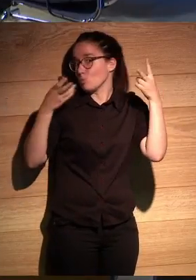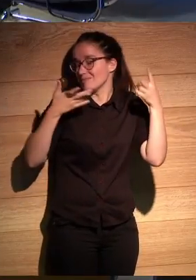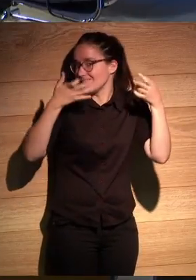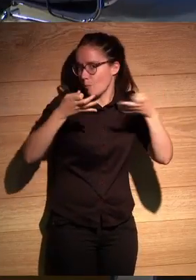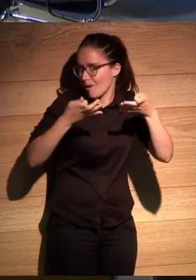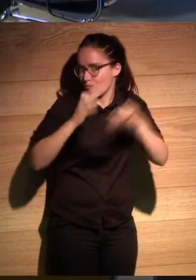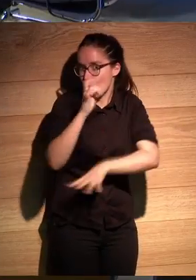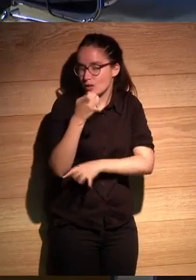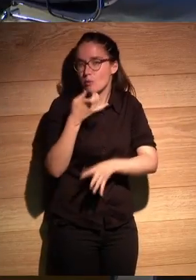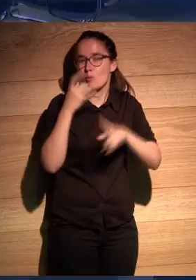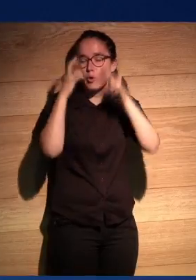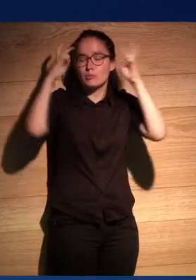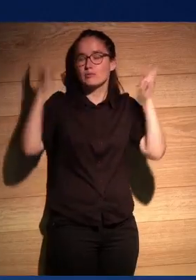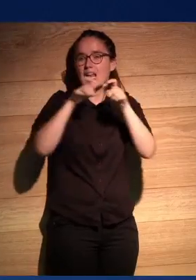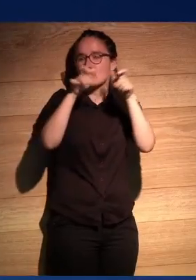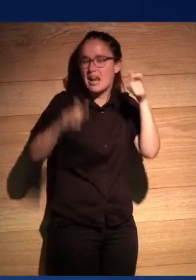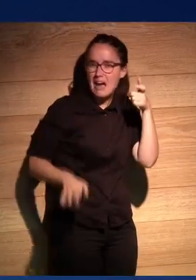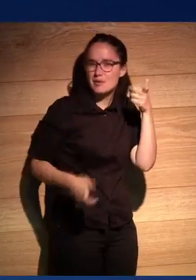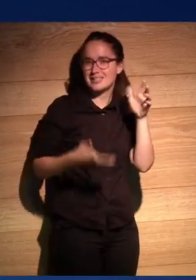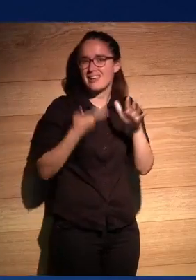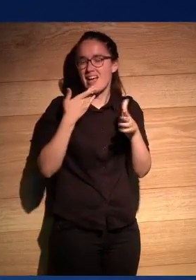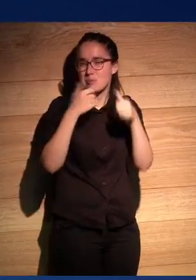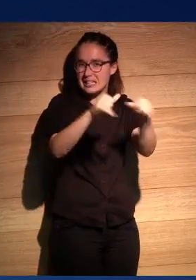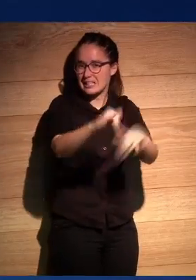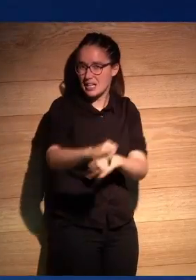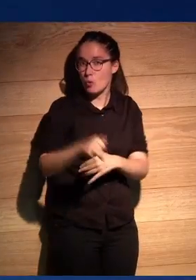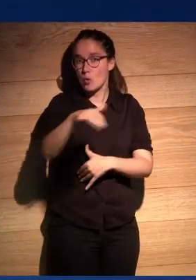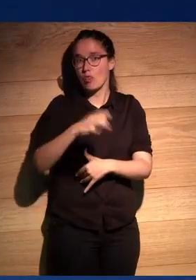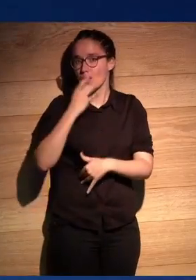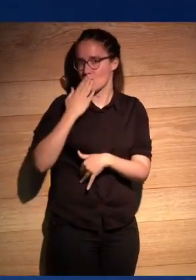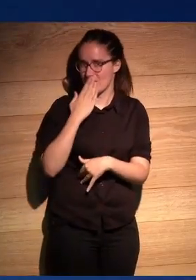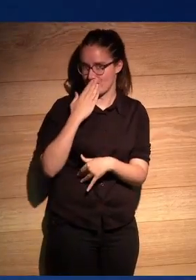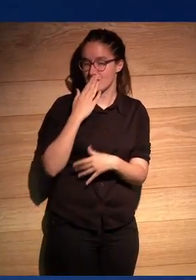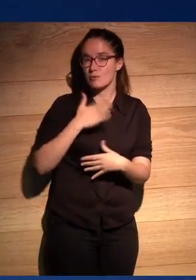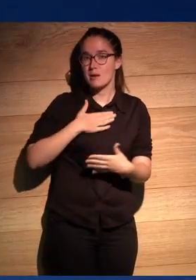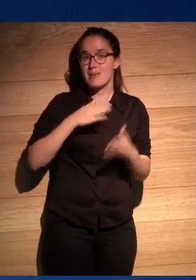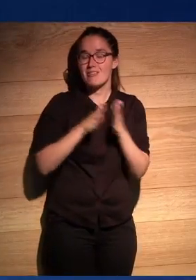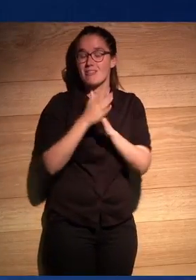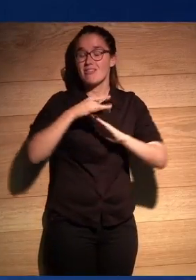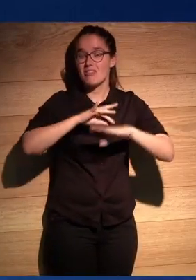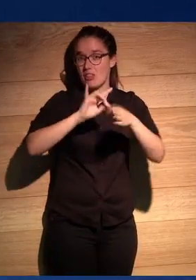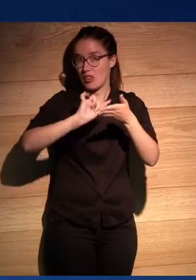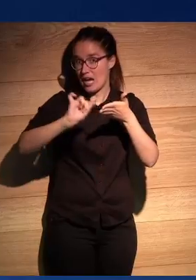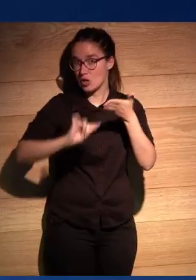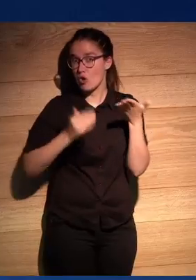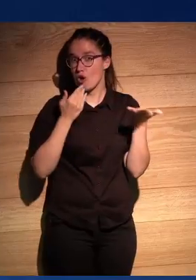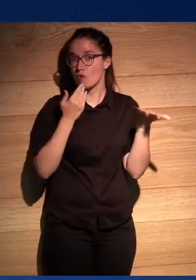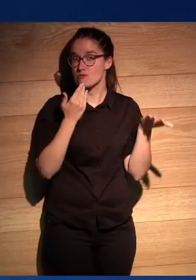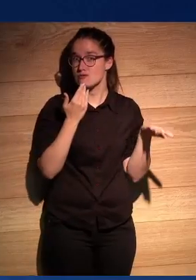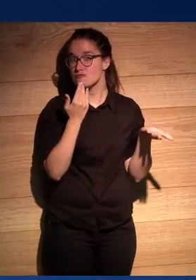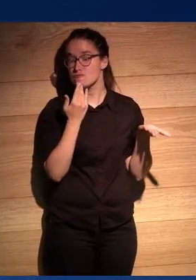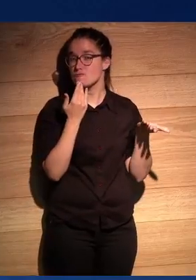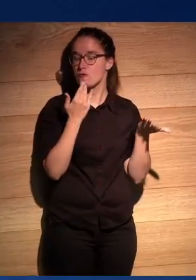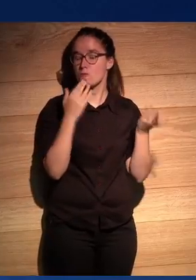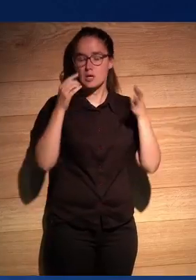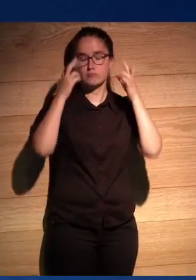posible de las palabras viciadas zona muda entonces para mí el diario es como como una especie de